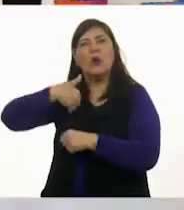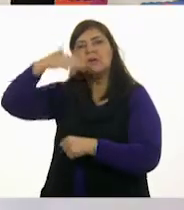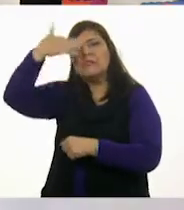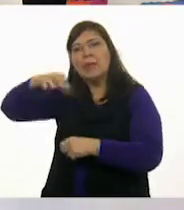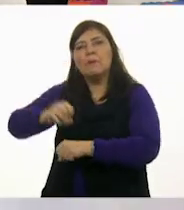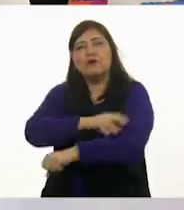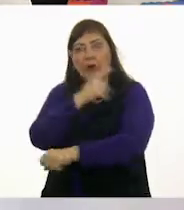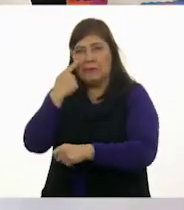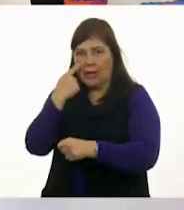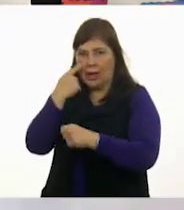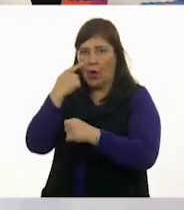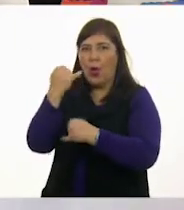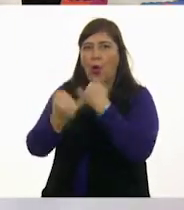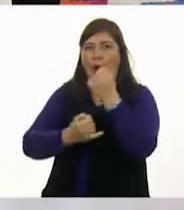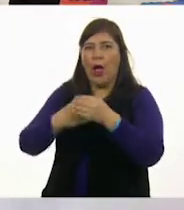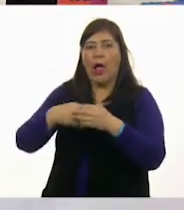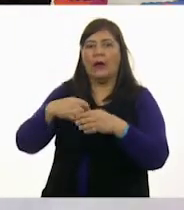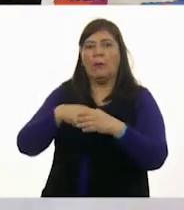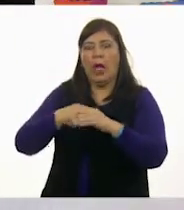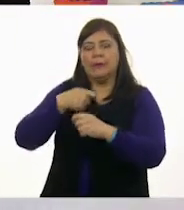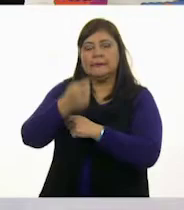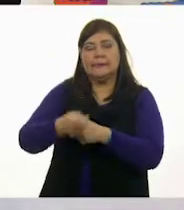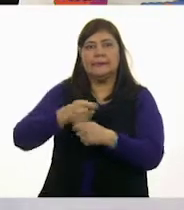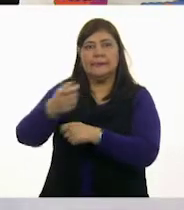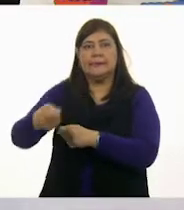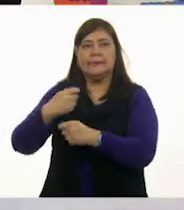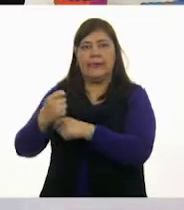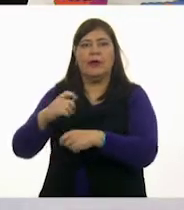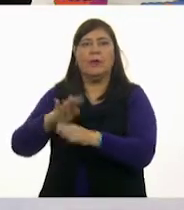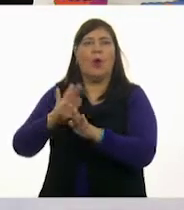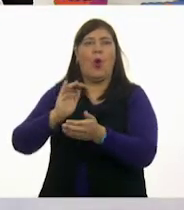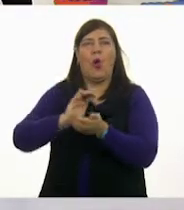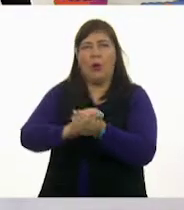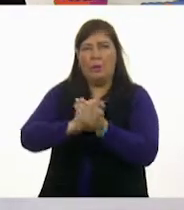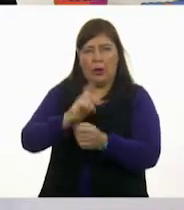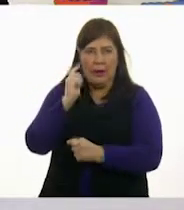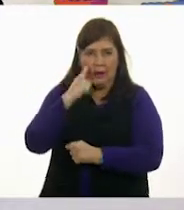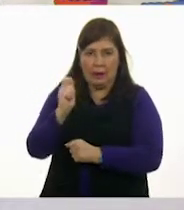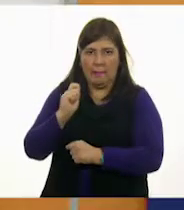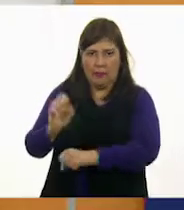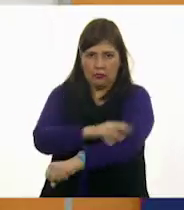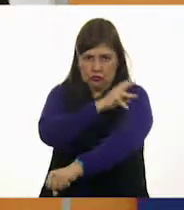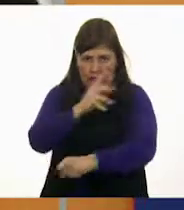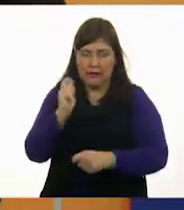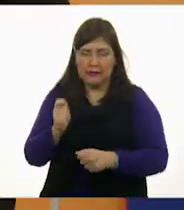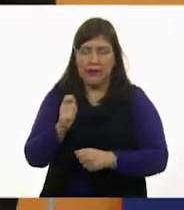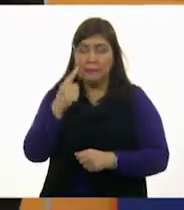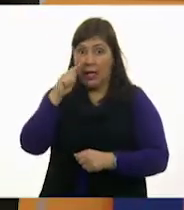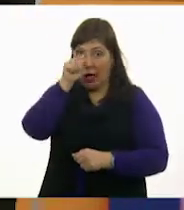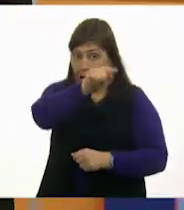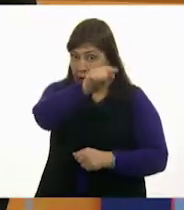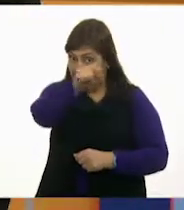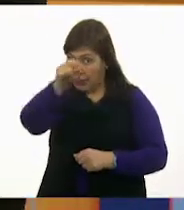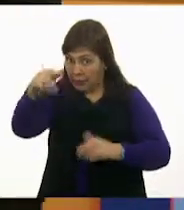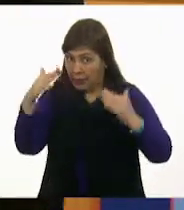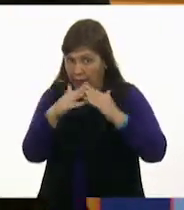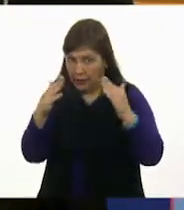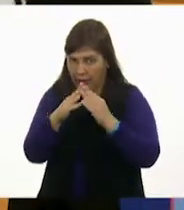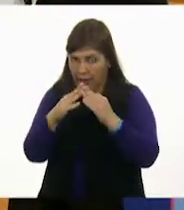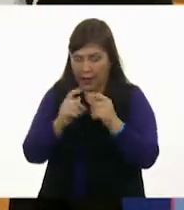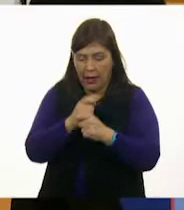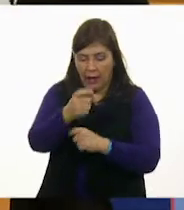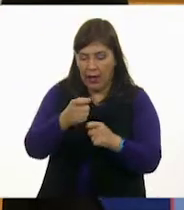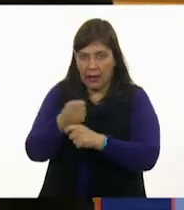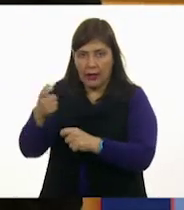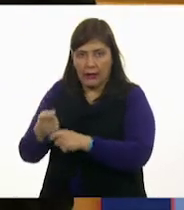a la lotería emocional. Lotería emocional. Por supuesto. Y allá en casa, fíjense bien, aquí está la lotería